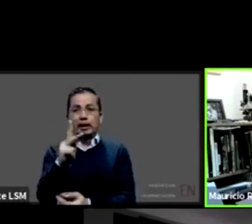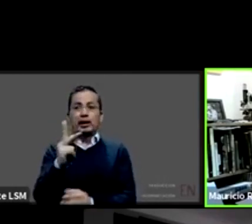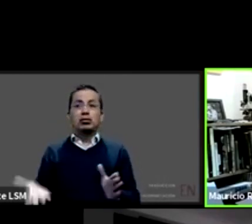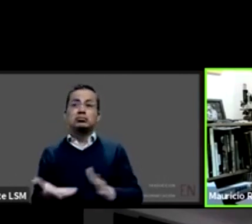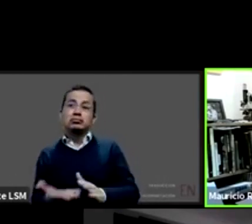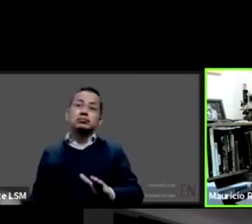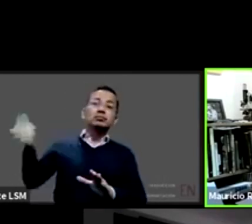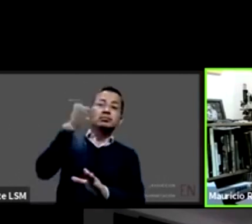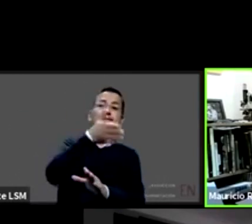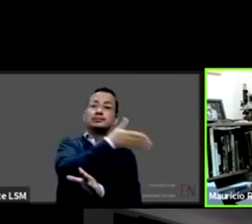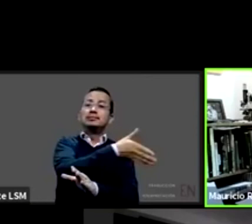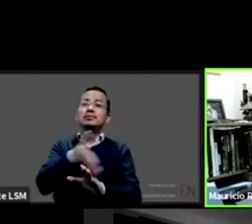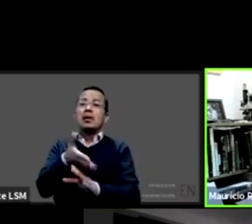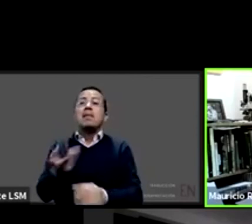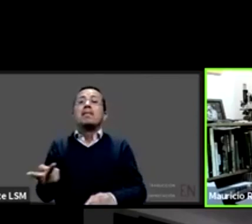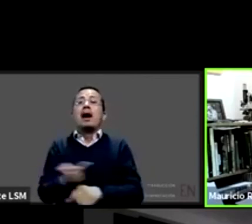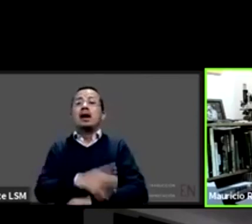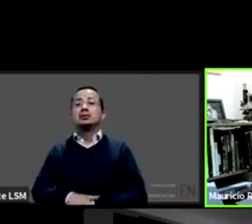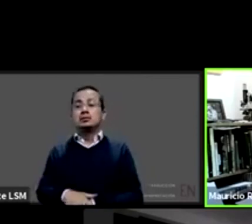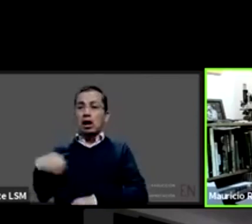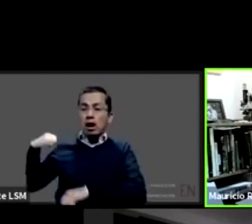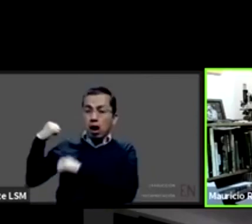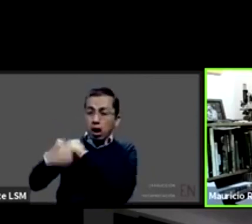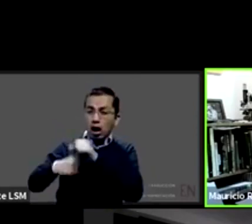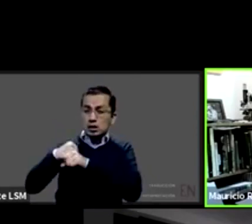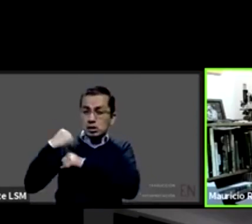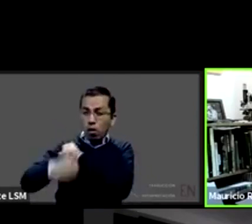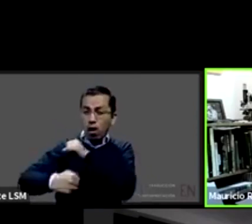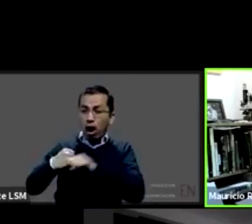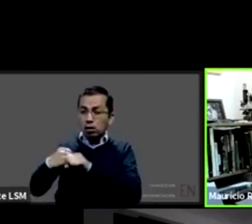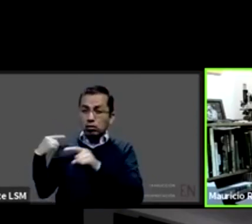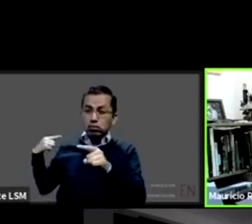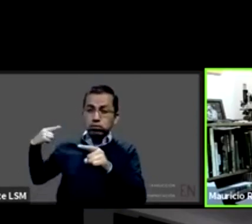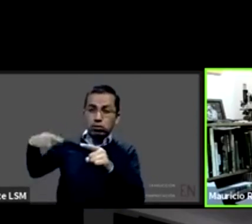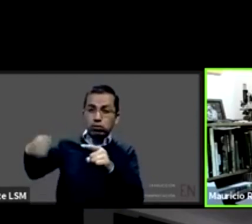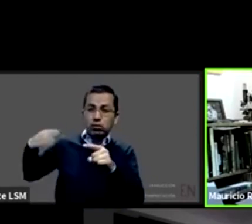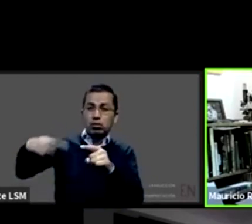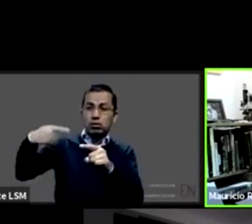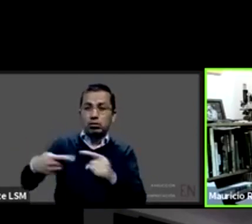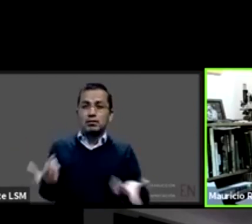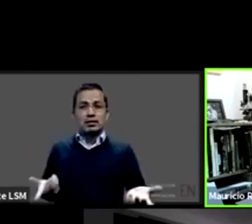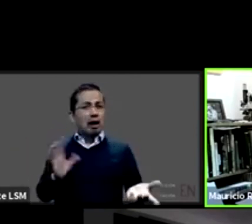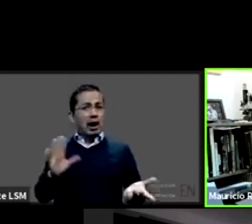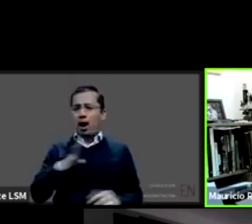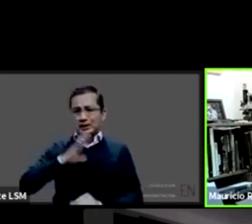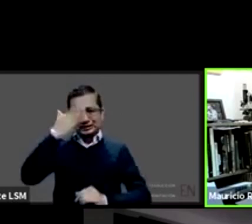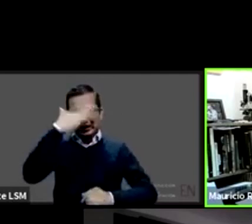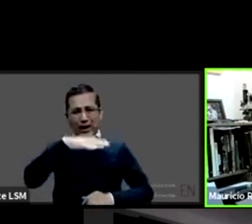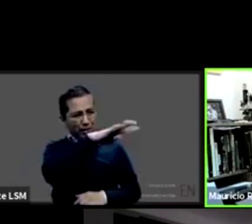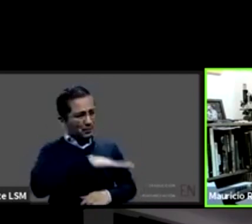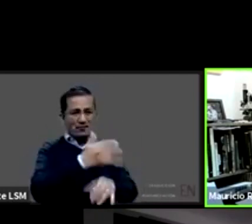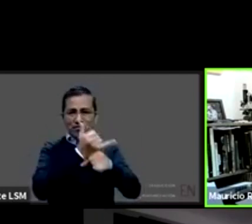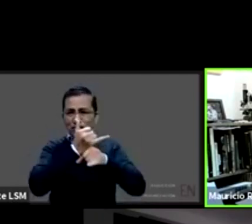años como se ha ido se ha ido generando muchísima información que se debe de aplicar yo creo que